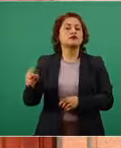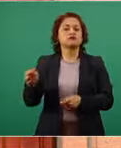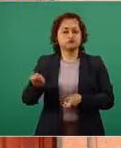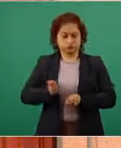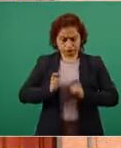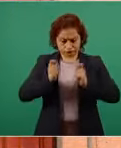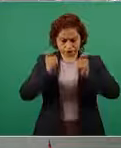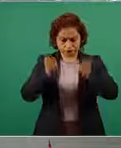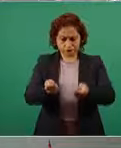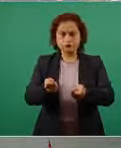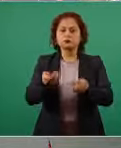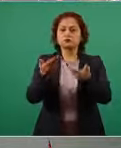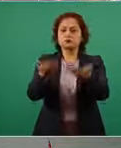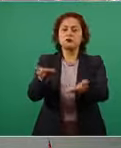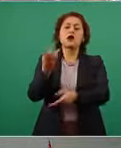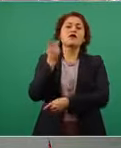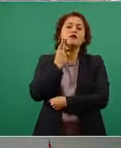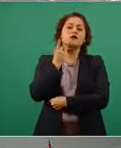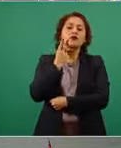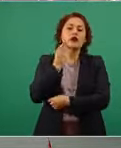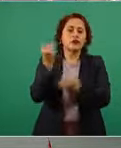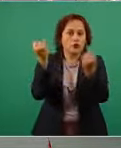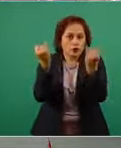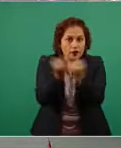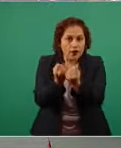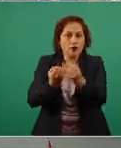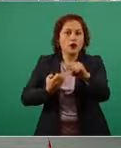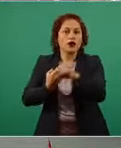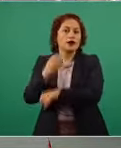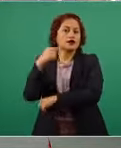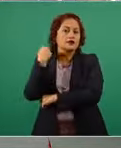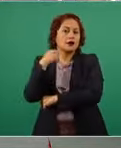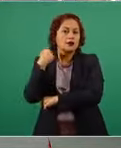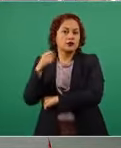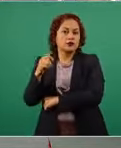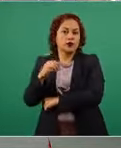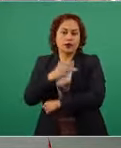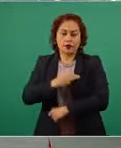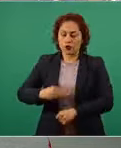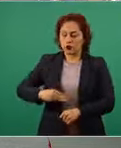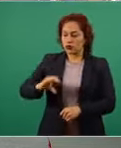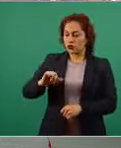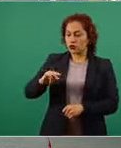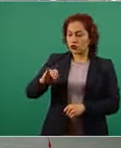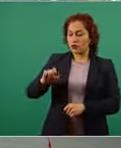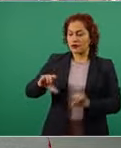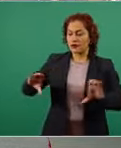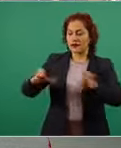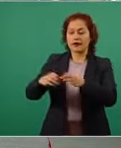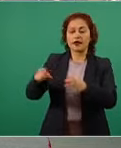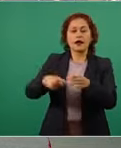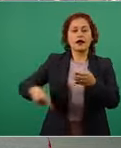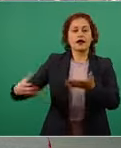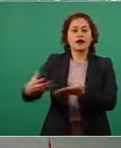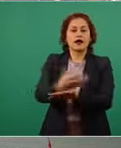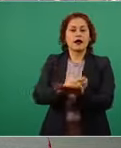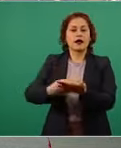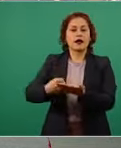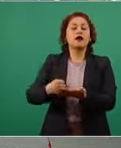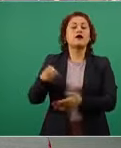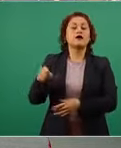en Tabasco sucede lo mismo en la región de la Chontalpa es electo diputado don Tirso